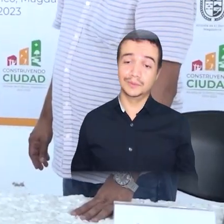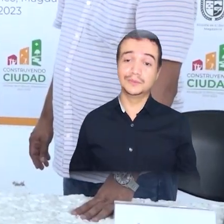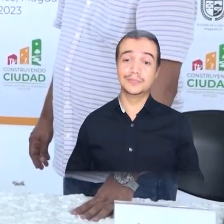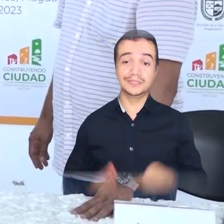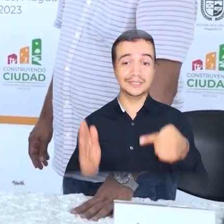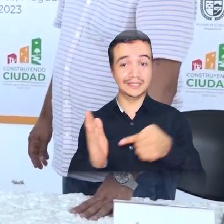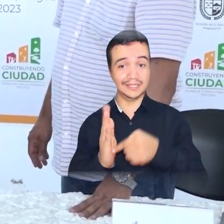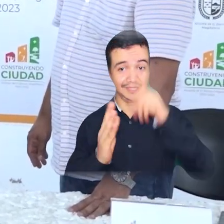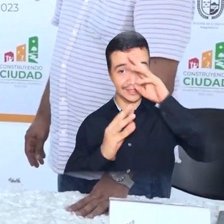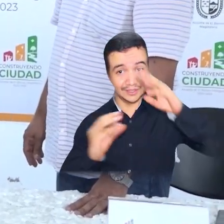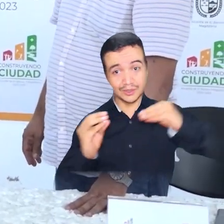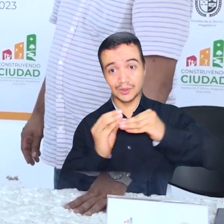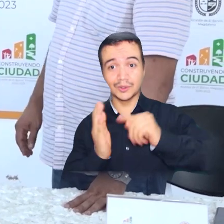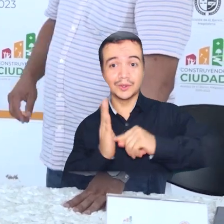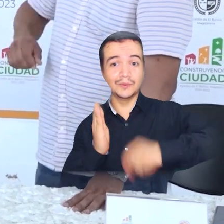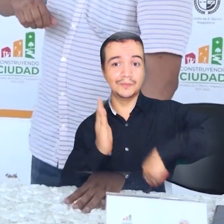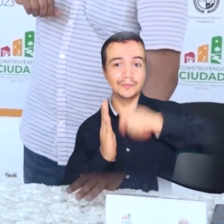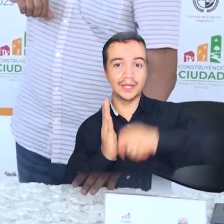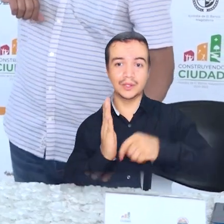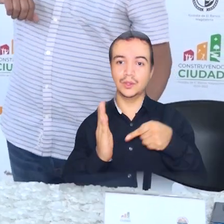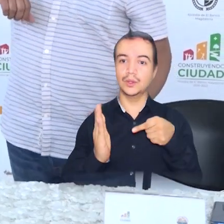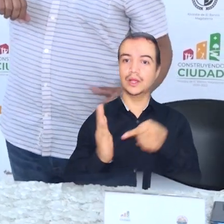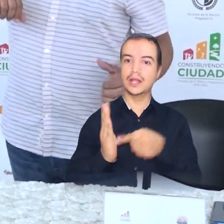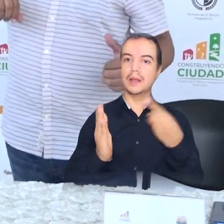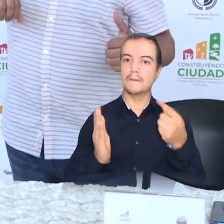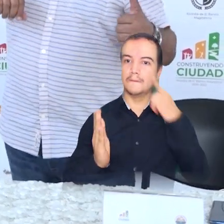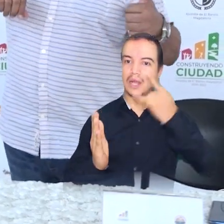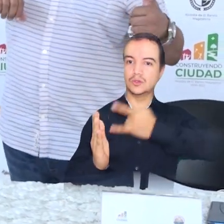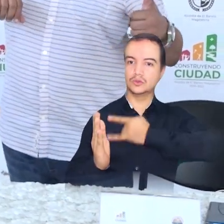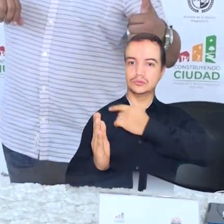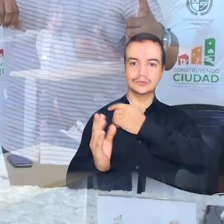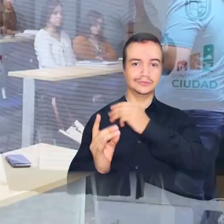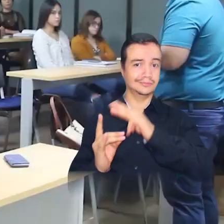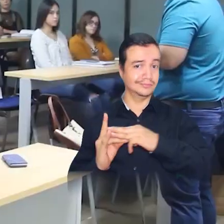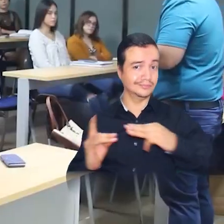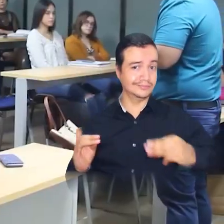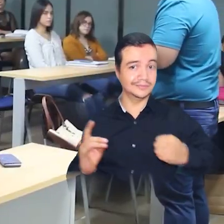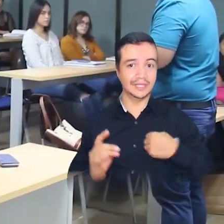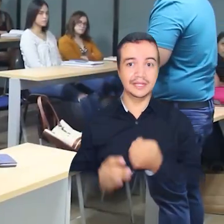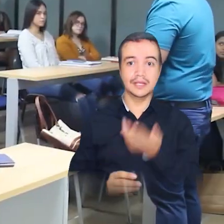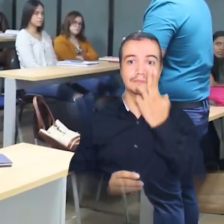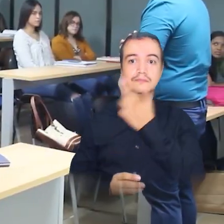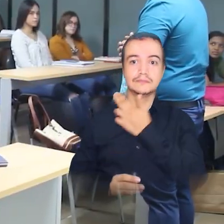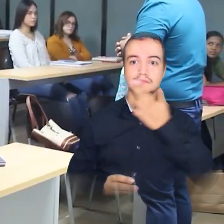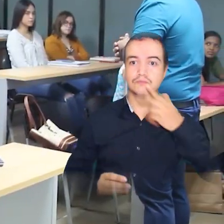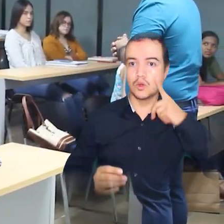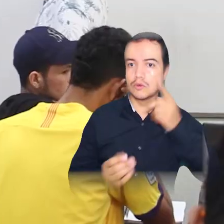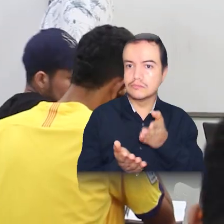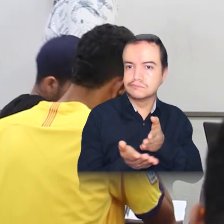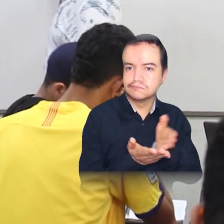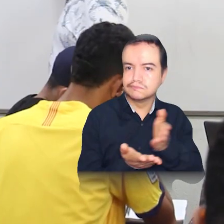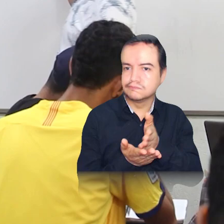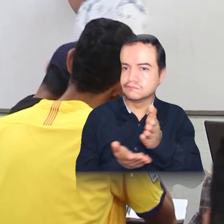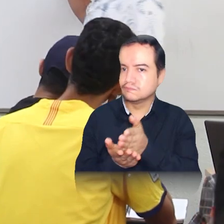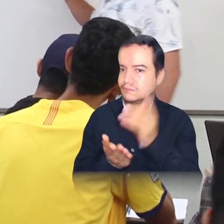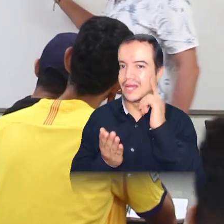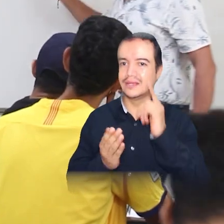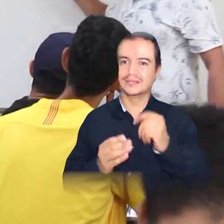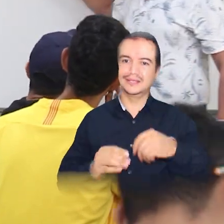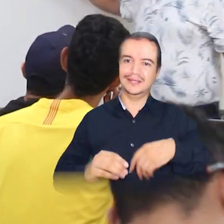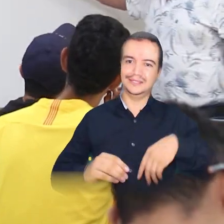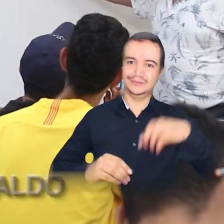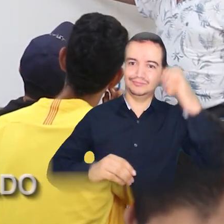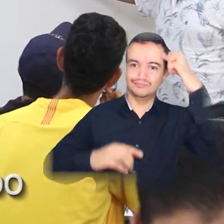Se firma un convenio específico donde la universidad se compromete a traer toda su oferta tanto en la formación,